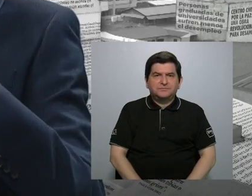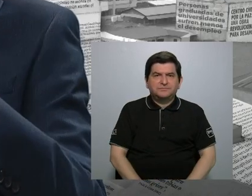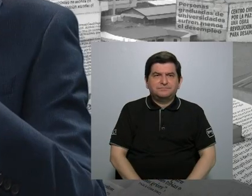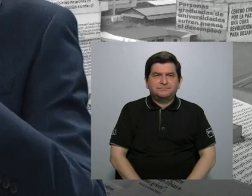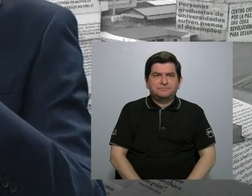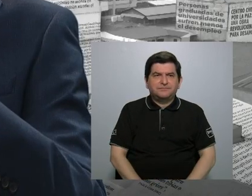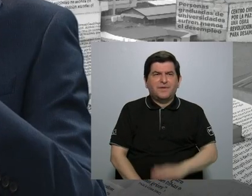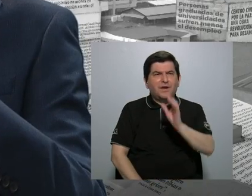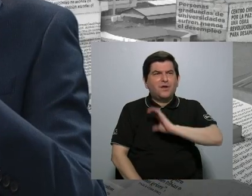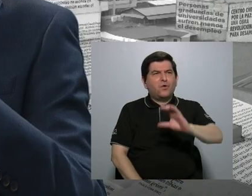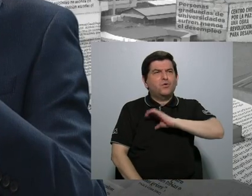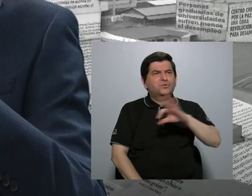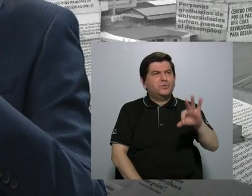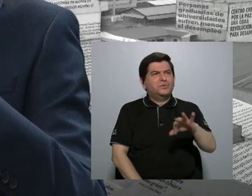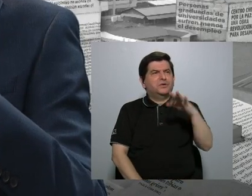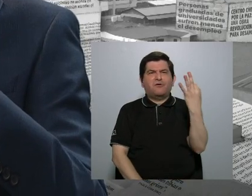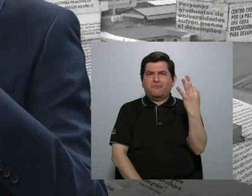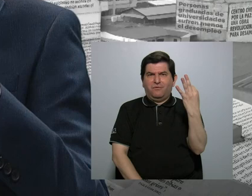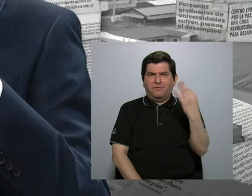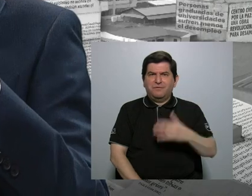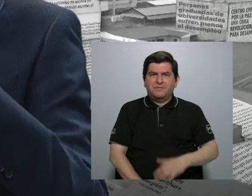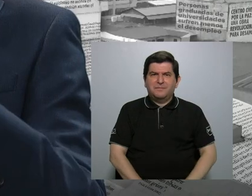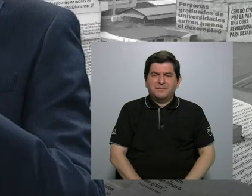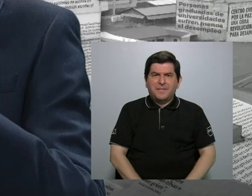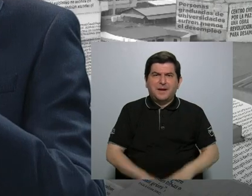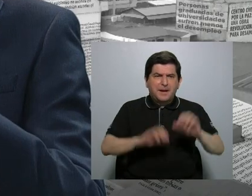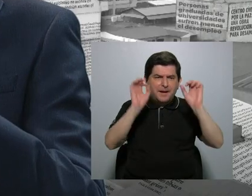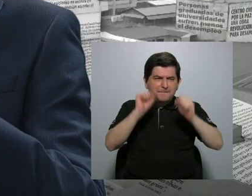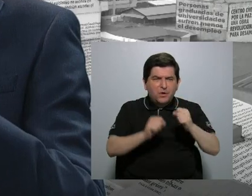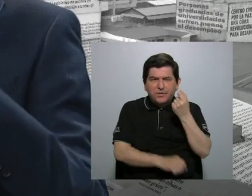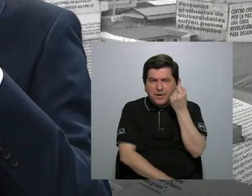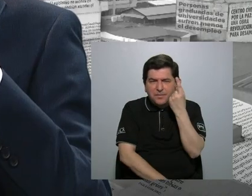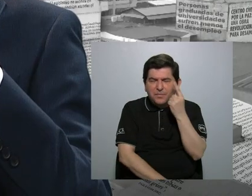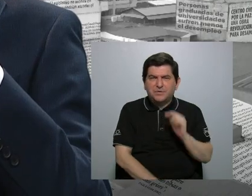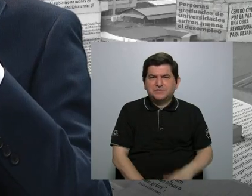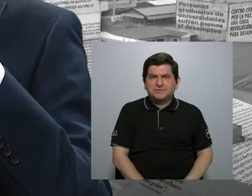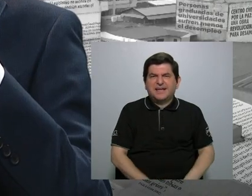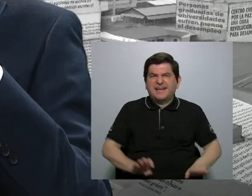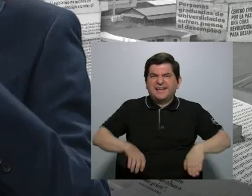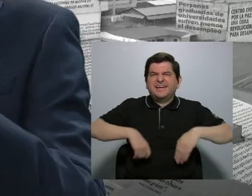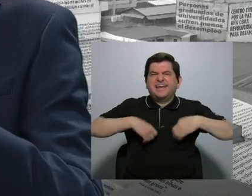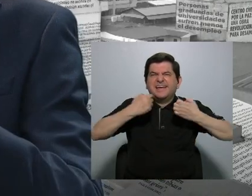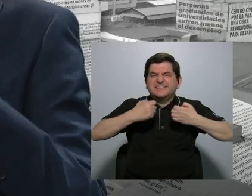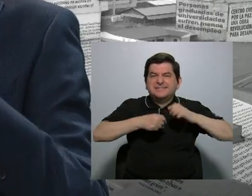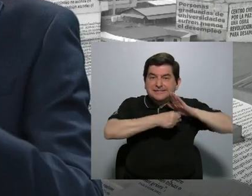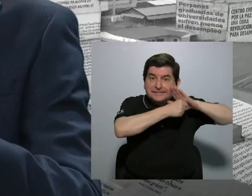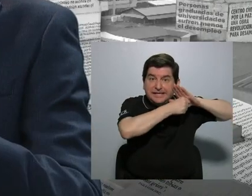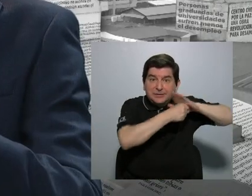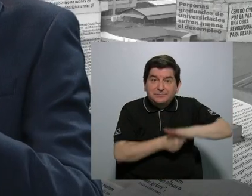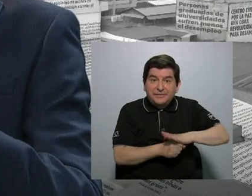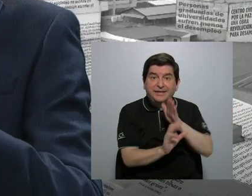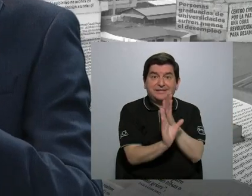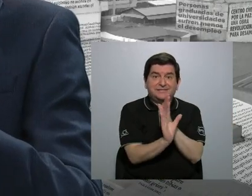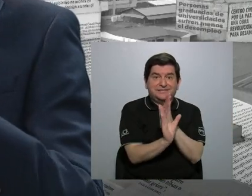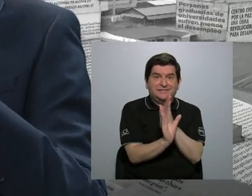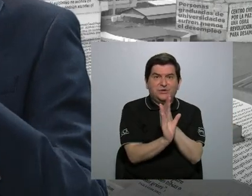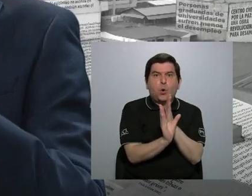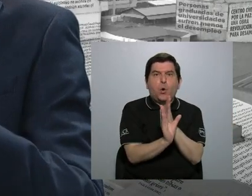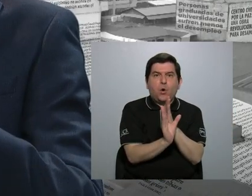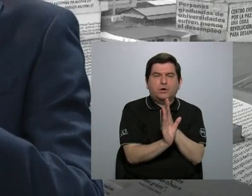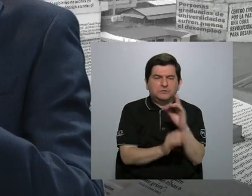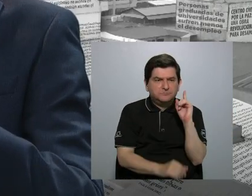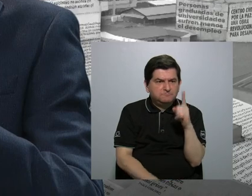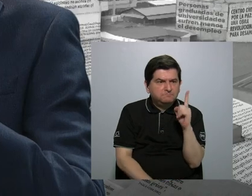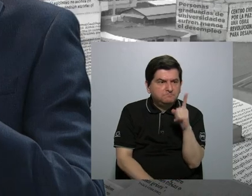se comportan de una manera que podemos interpretar que hay una presión psicológica para